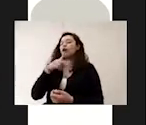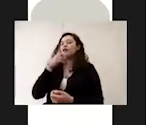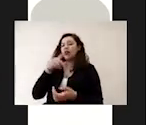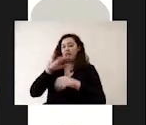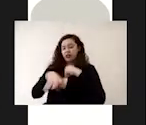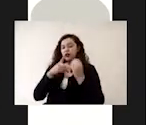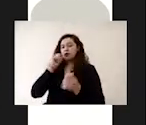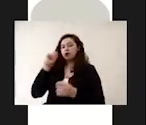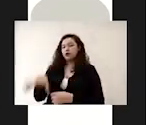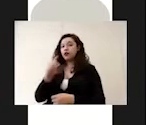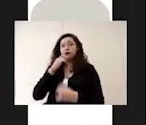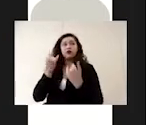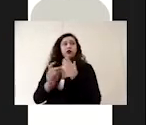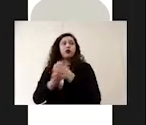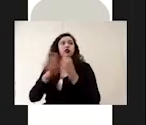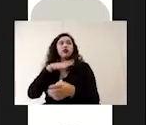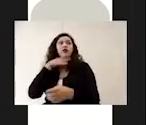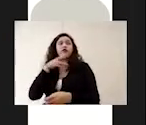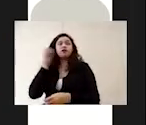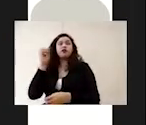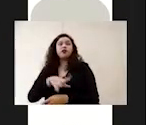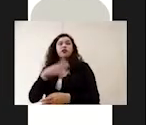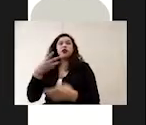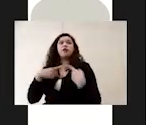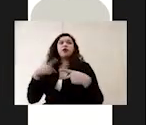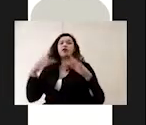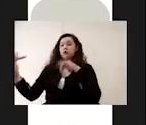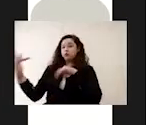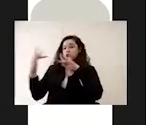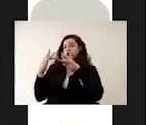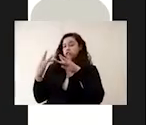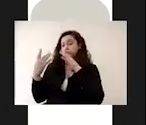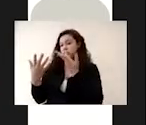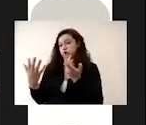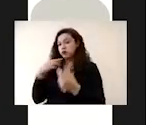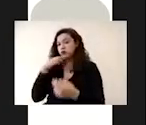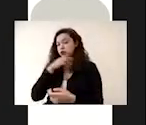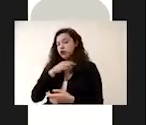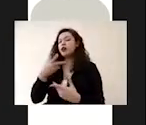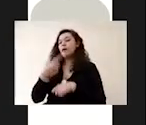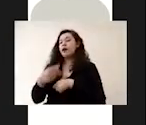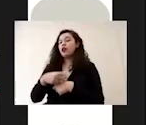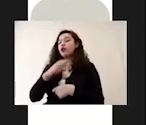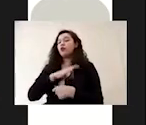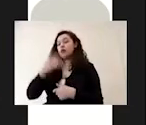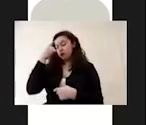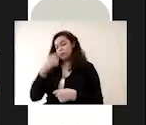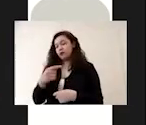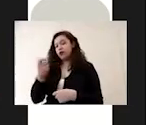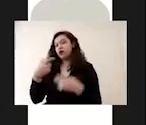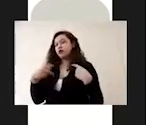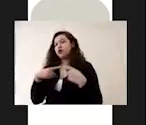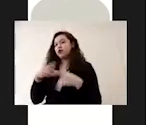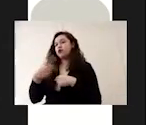qué? Porque todos estos residuos tienen contacto directo con una persona y pueden ser un riesgo para alguien más.